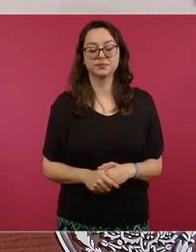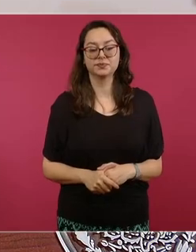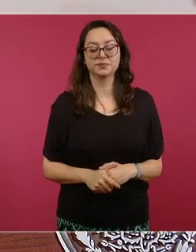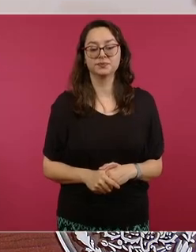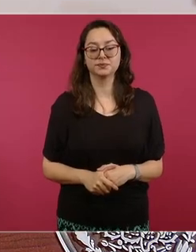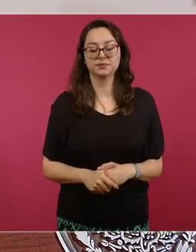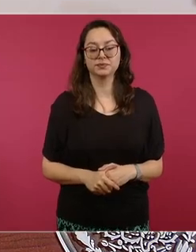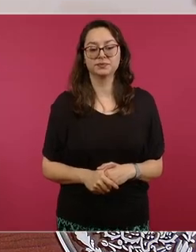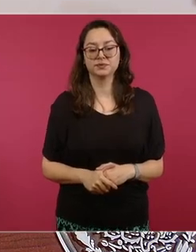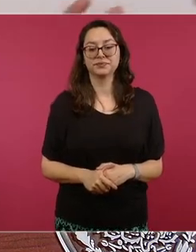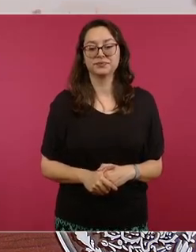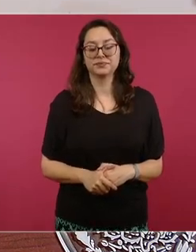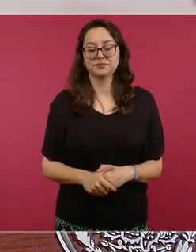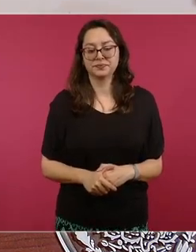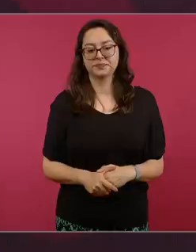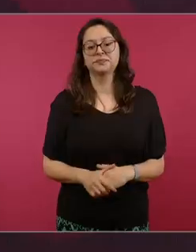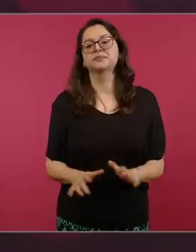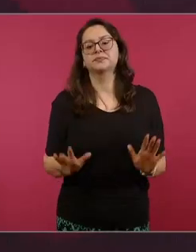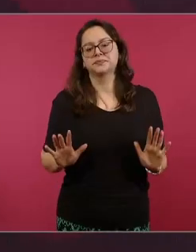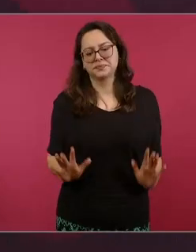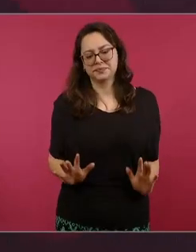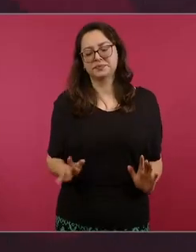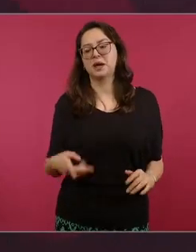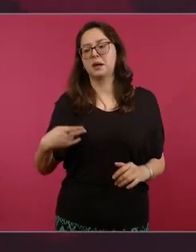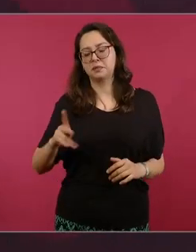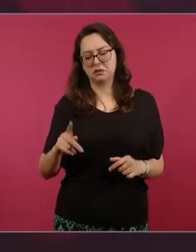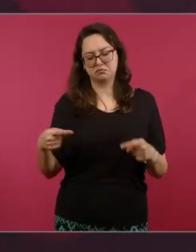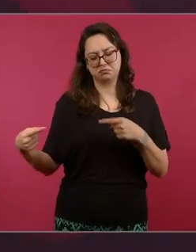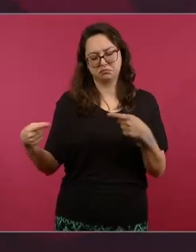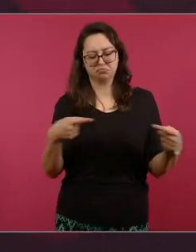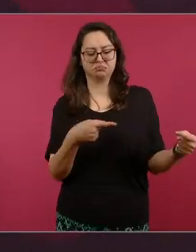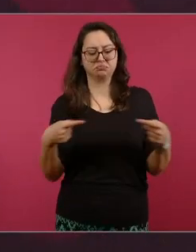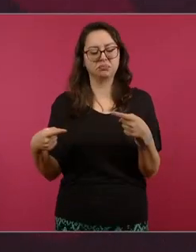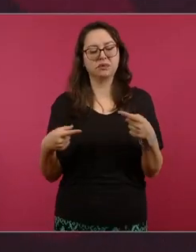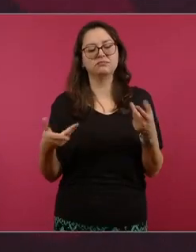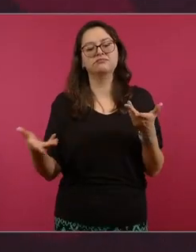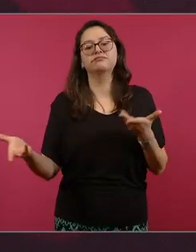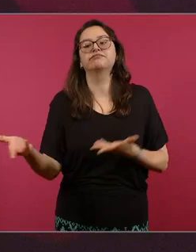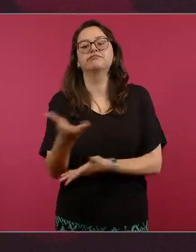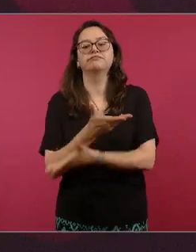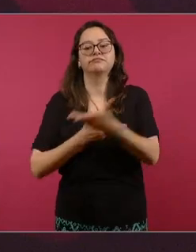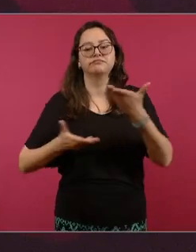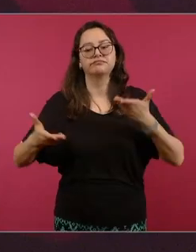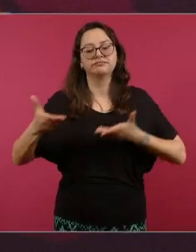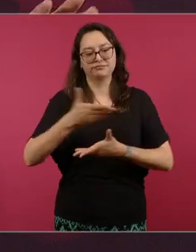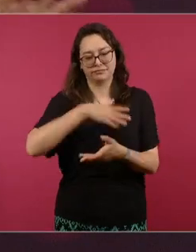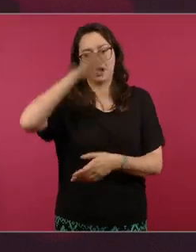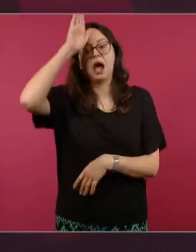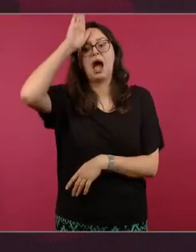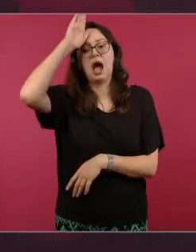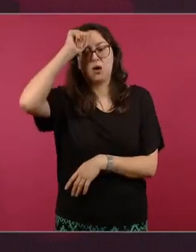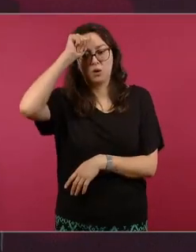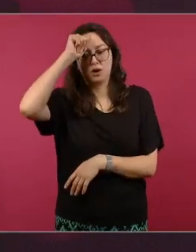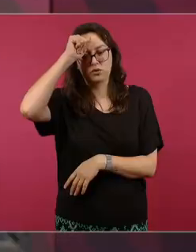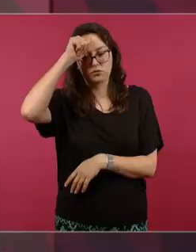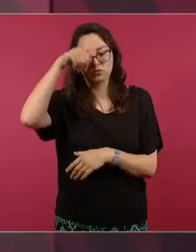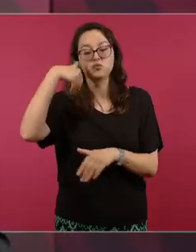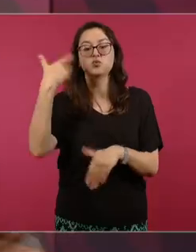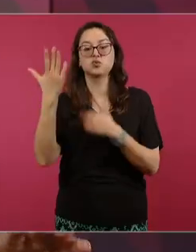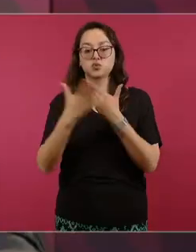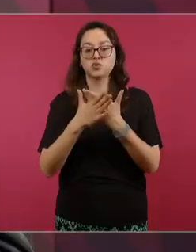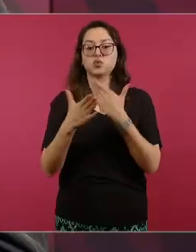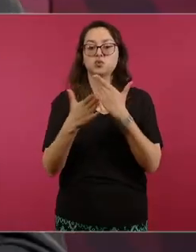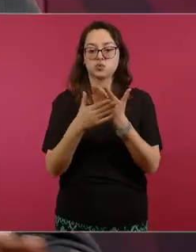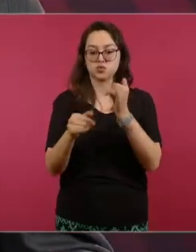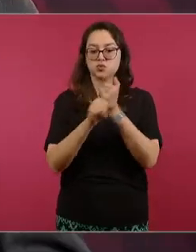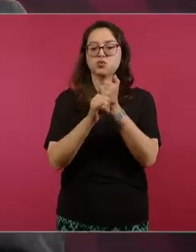pero bueno hay armonía hay acuerdo y van a venir a informar yo lo